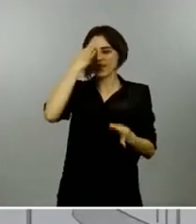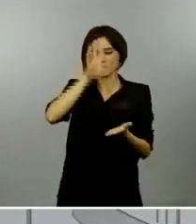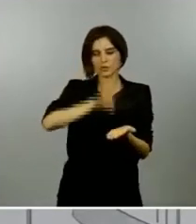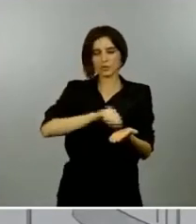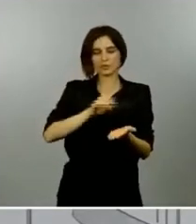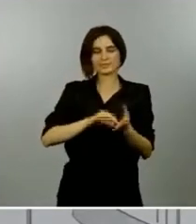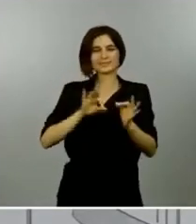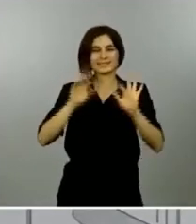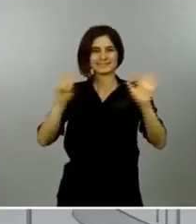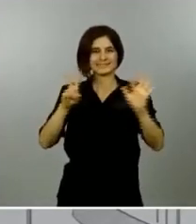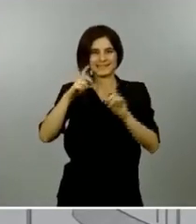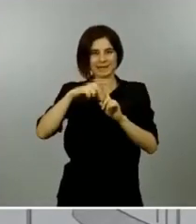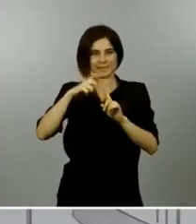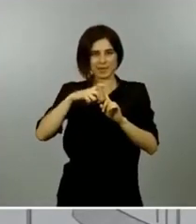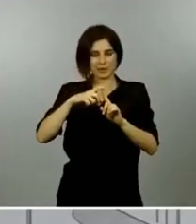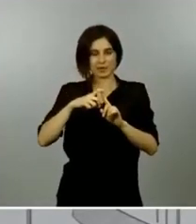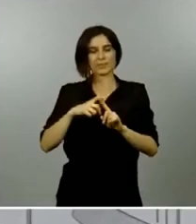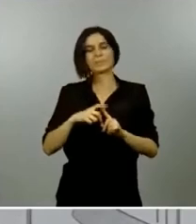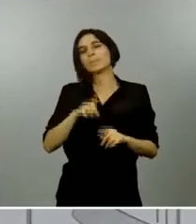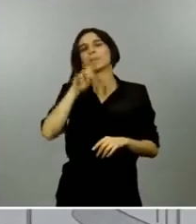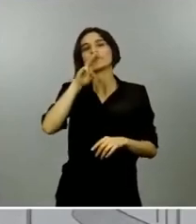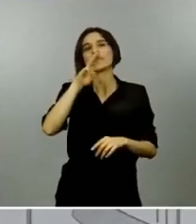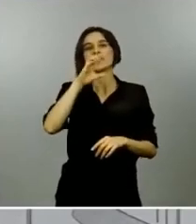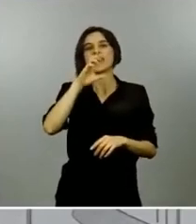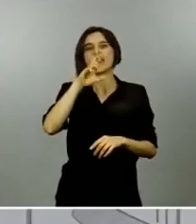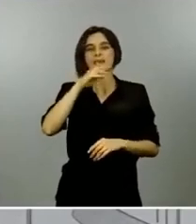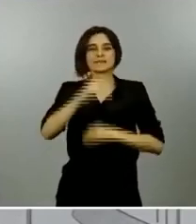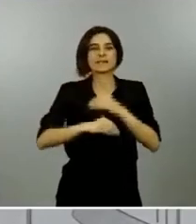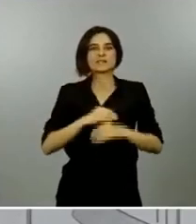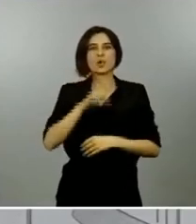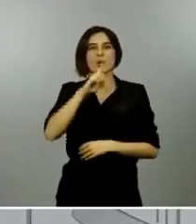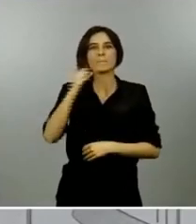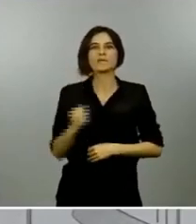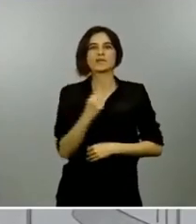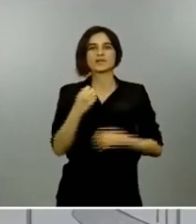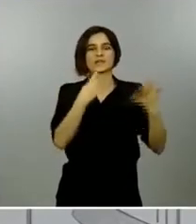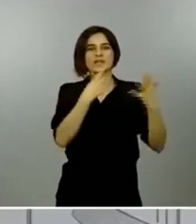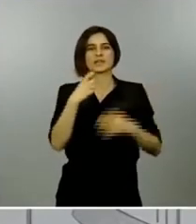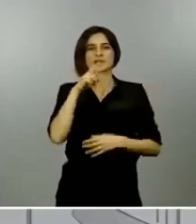de PCR de PCR realizadas es un millón 625.211